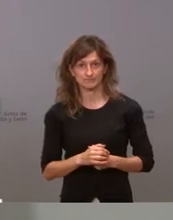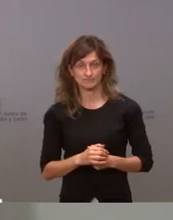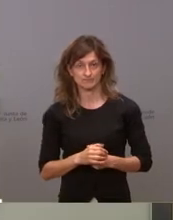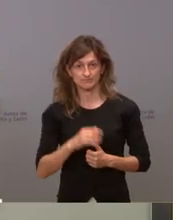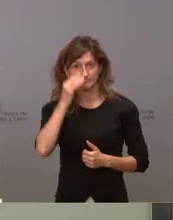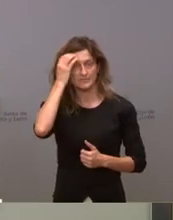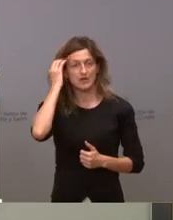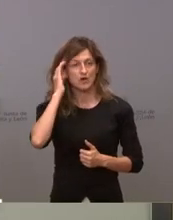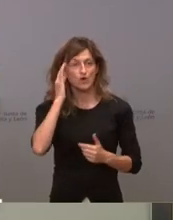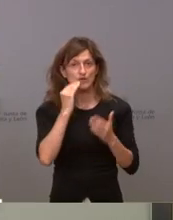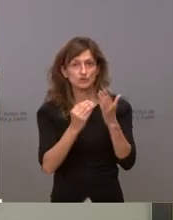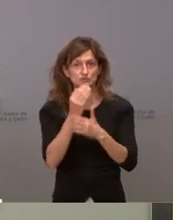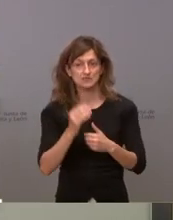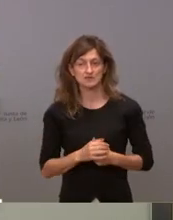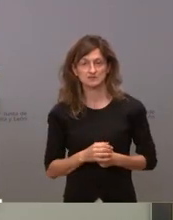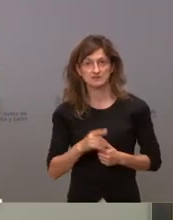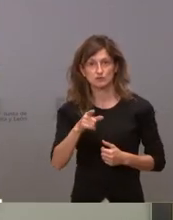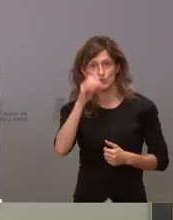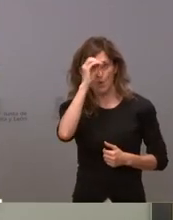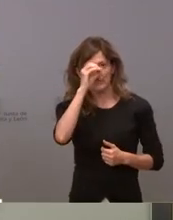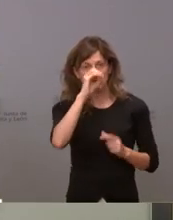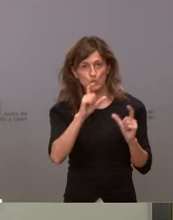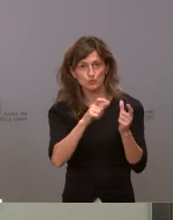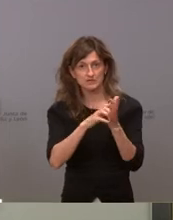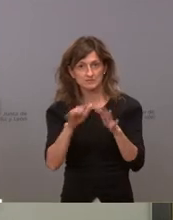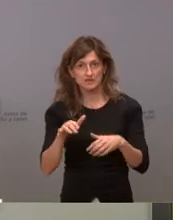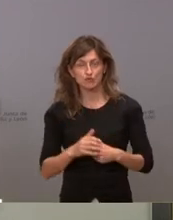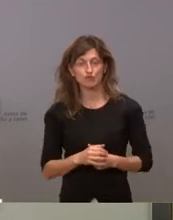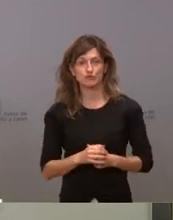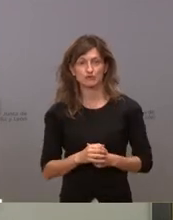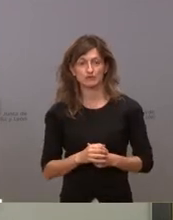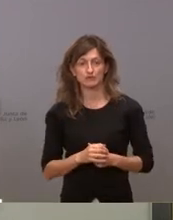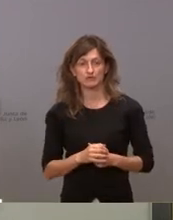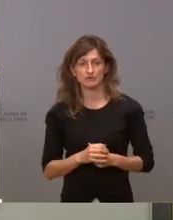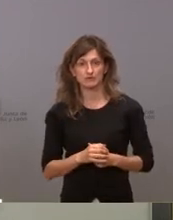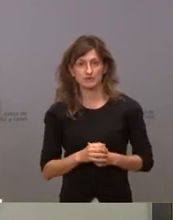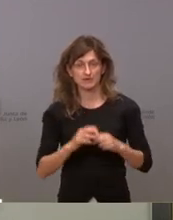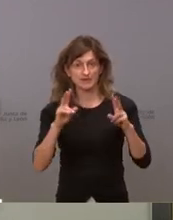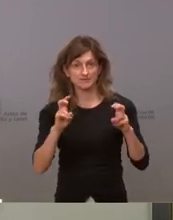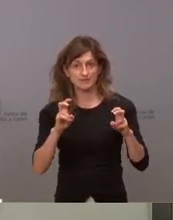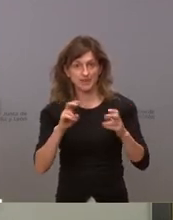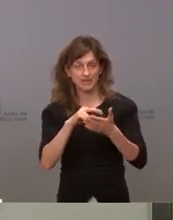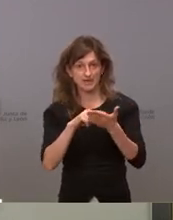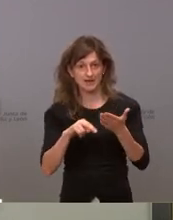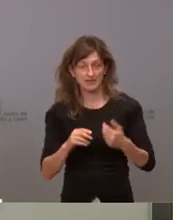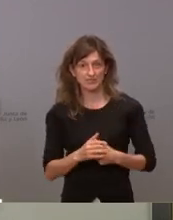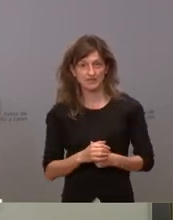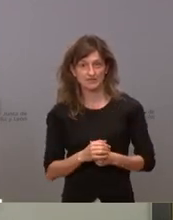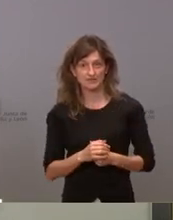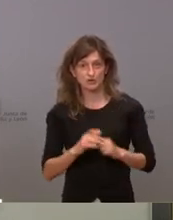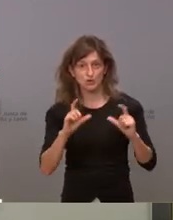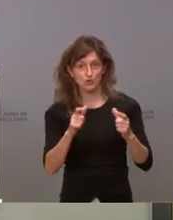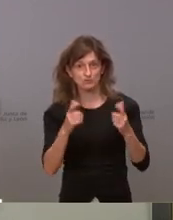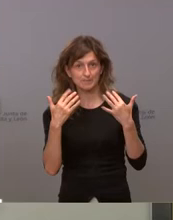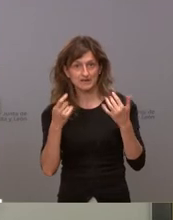hola buenos días me gustaría saber qué opinión tiene la Junta sobre la medida adoptada por la Junta de Galicia de cerrar